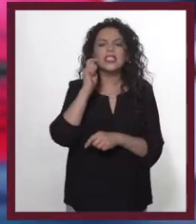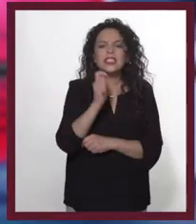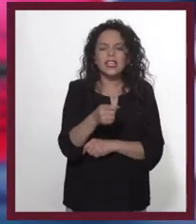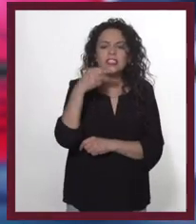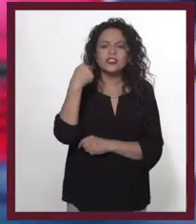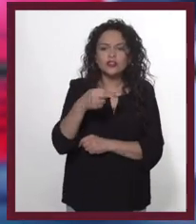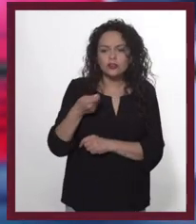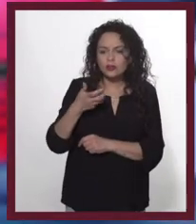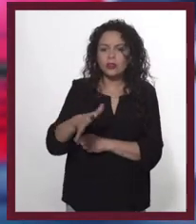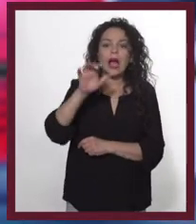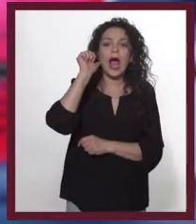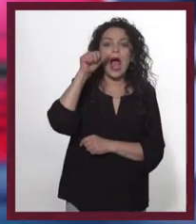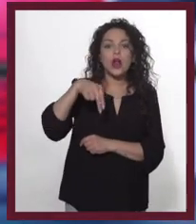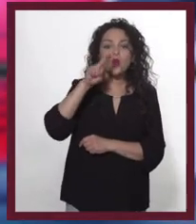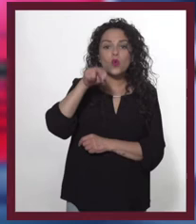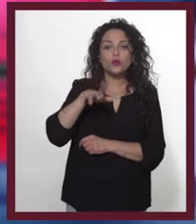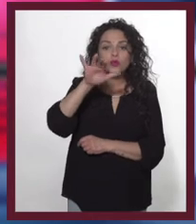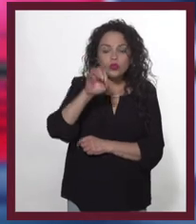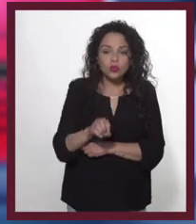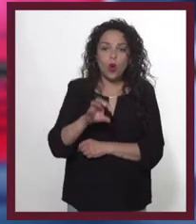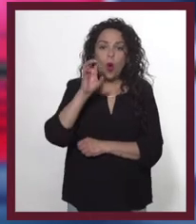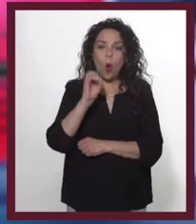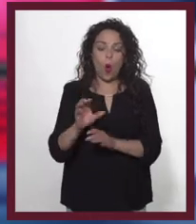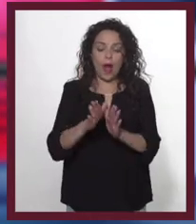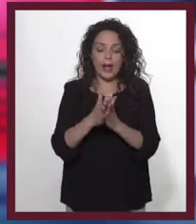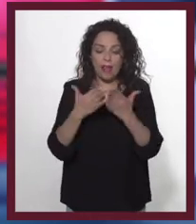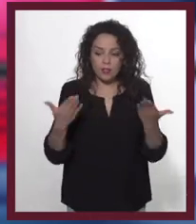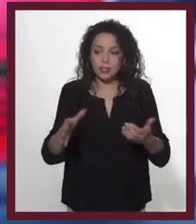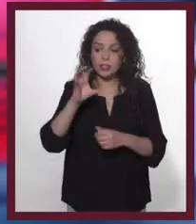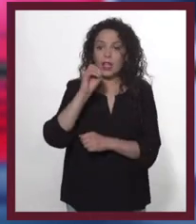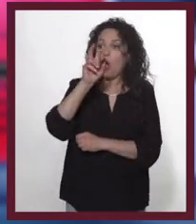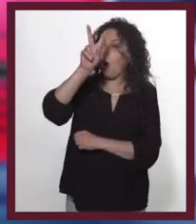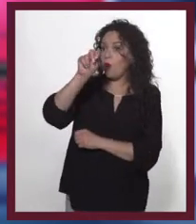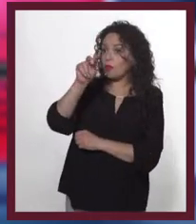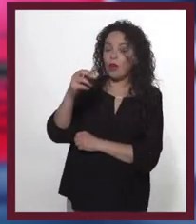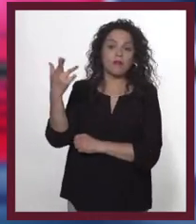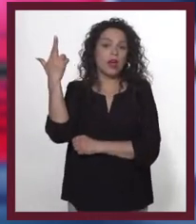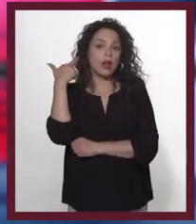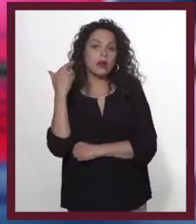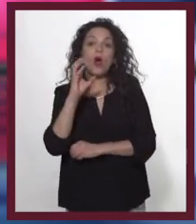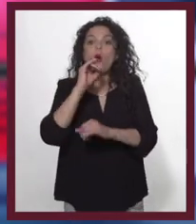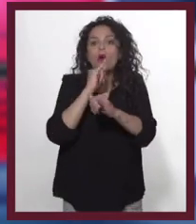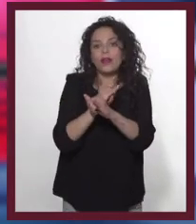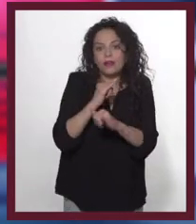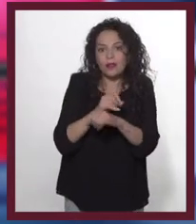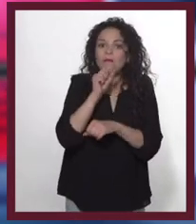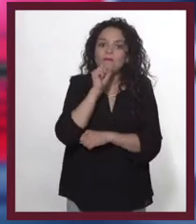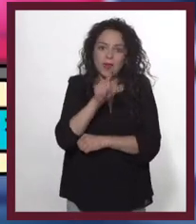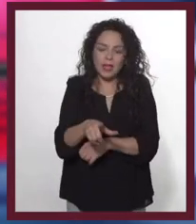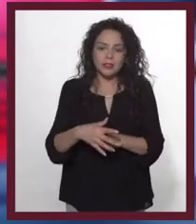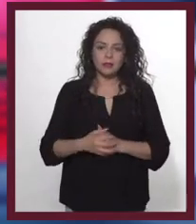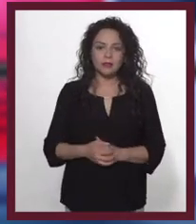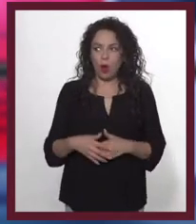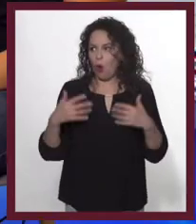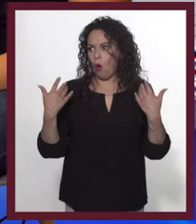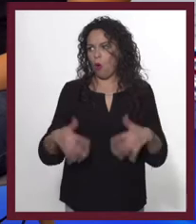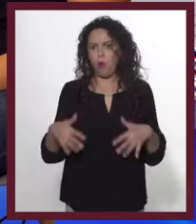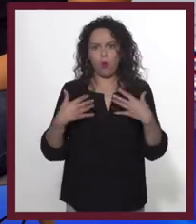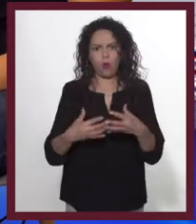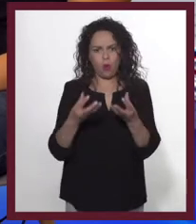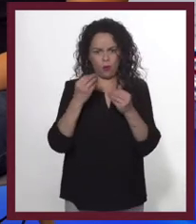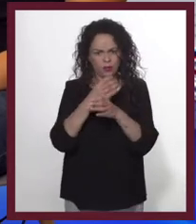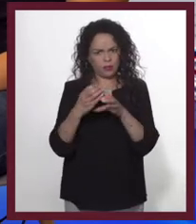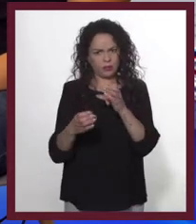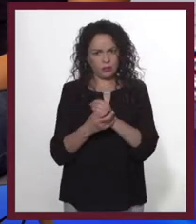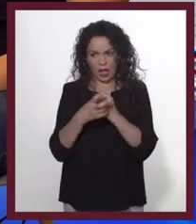anuncio. Que puede ser un impreso en una revista o un anuncio de tele, de radio o de internet. ¡Uf!